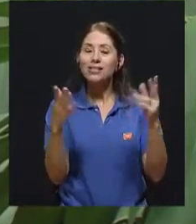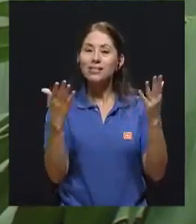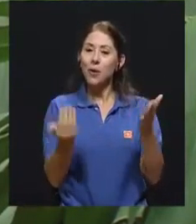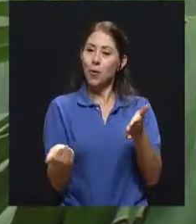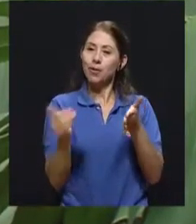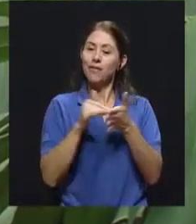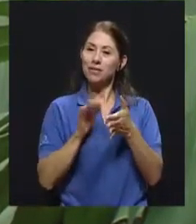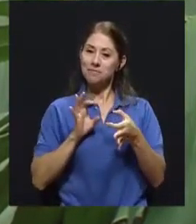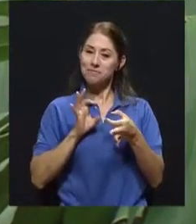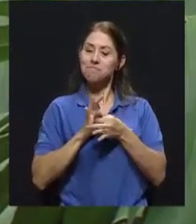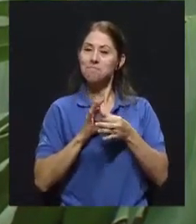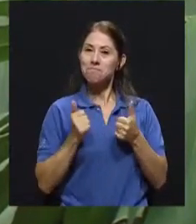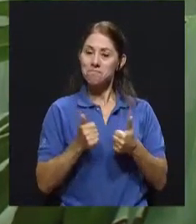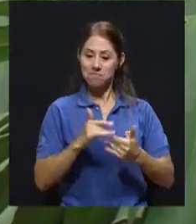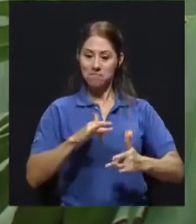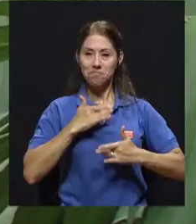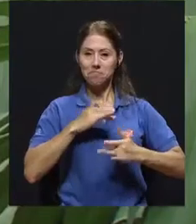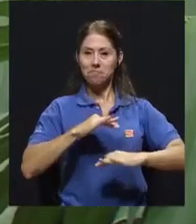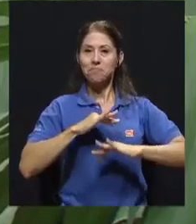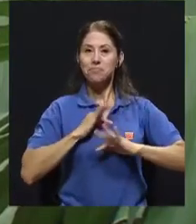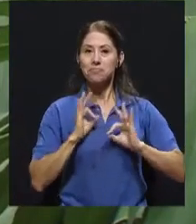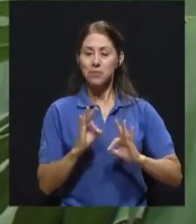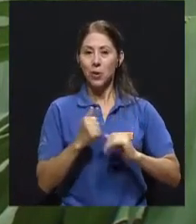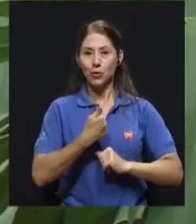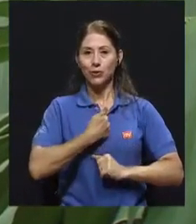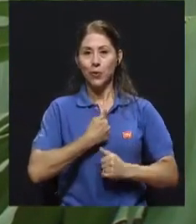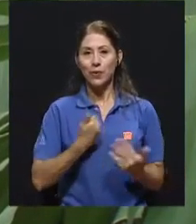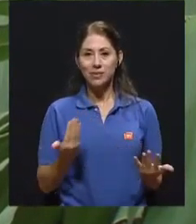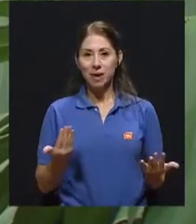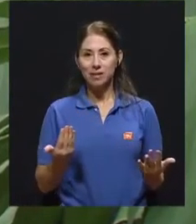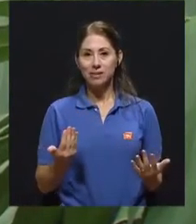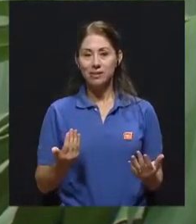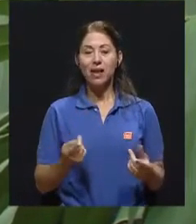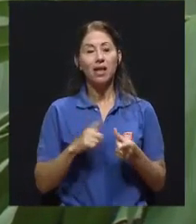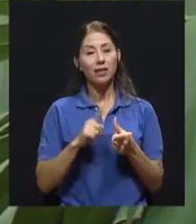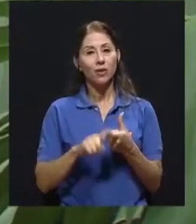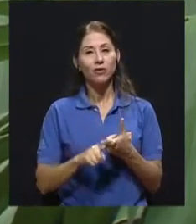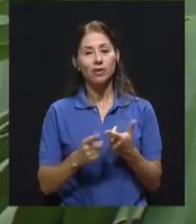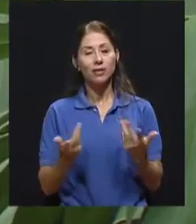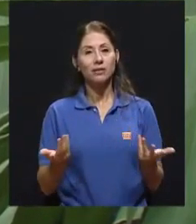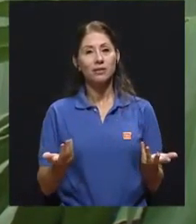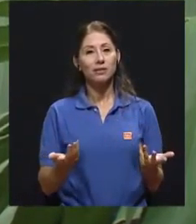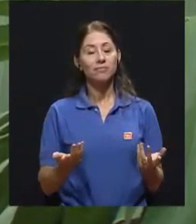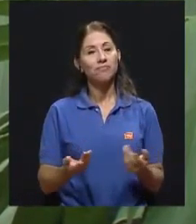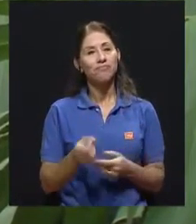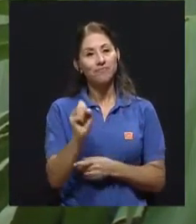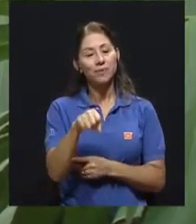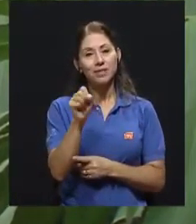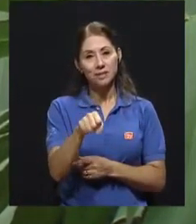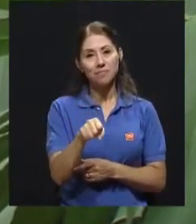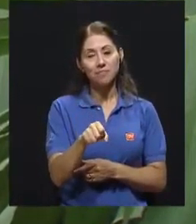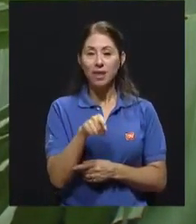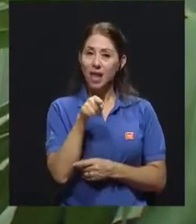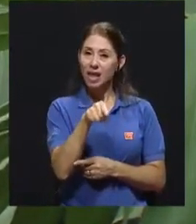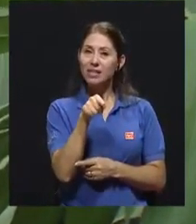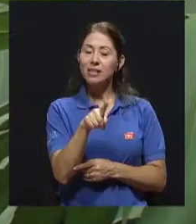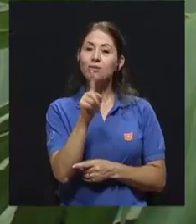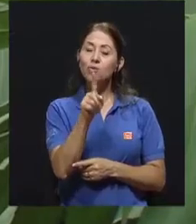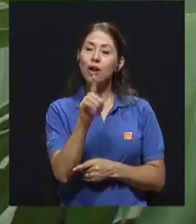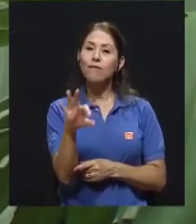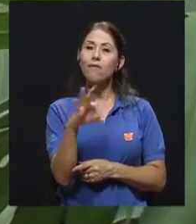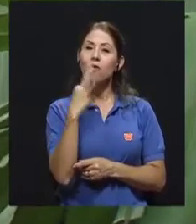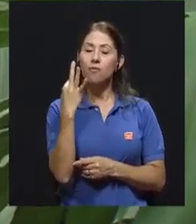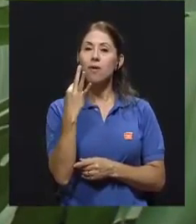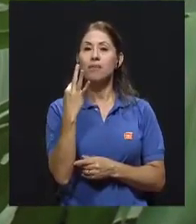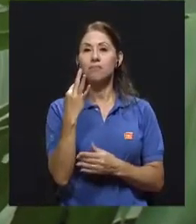mismas. Entonces, por supuesto que es una de las tantas posibles herramientas, ¿verdad?, que